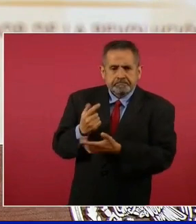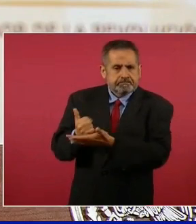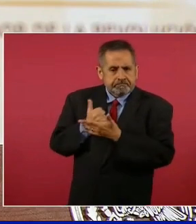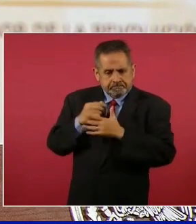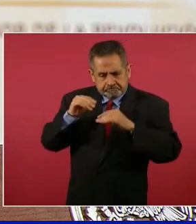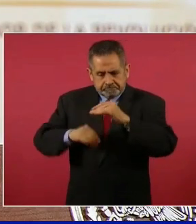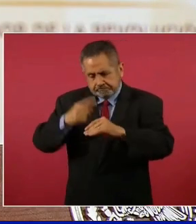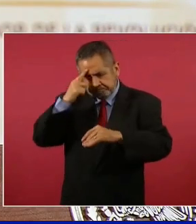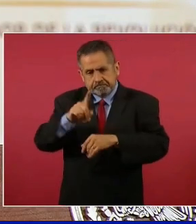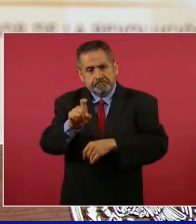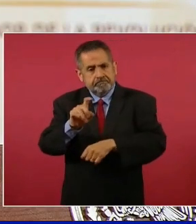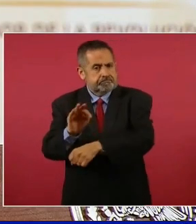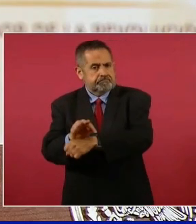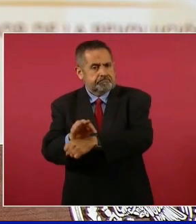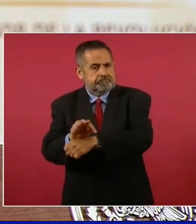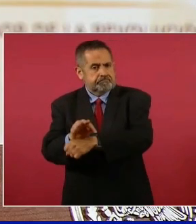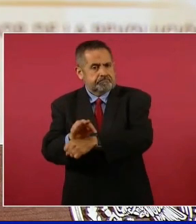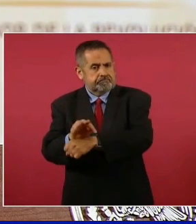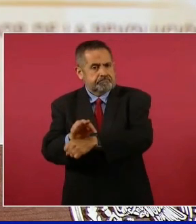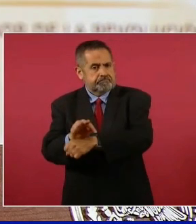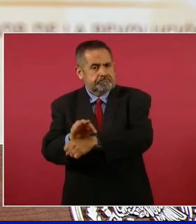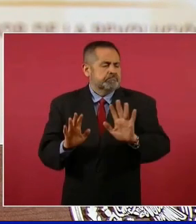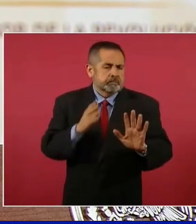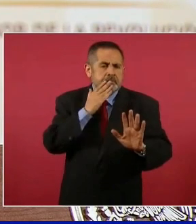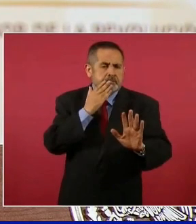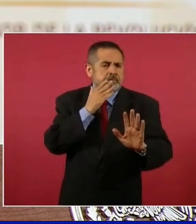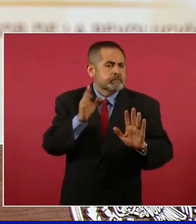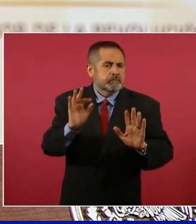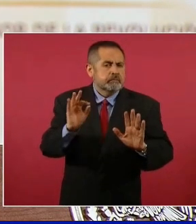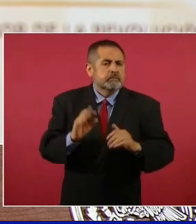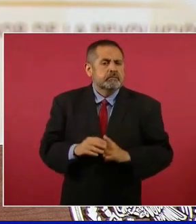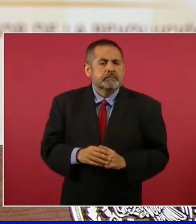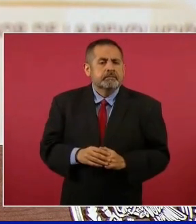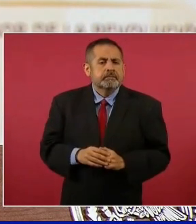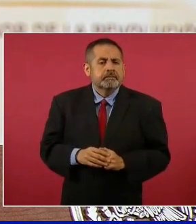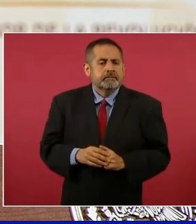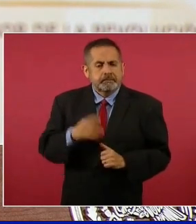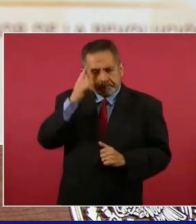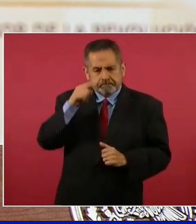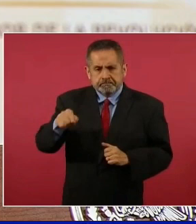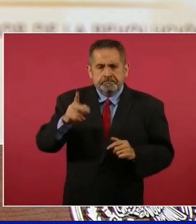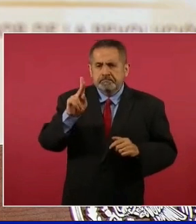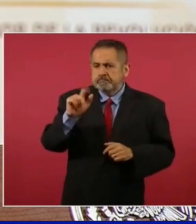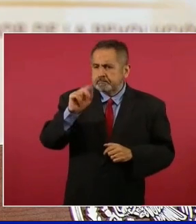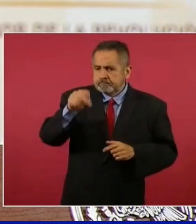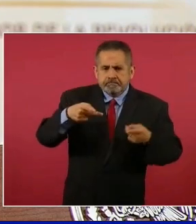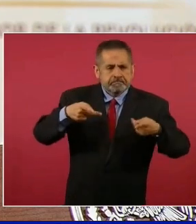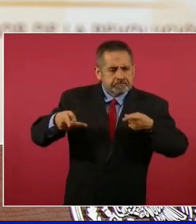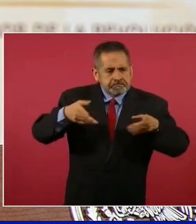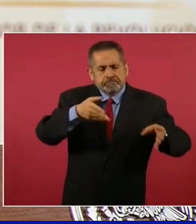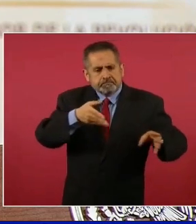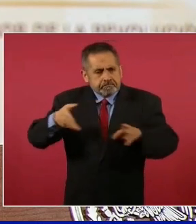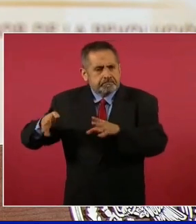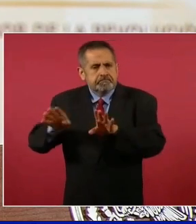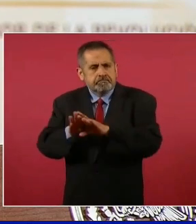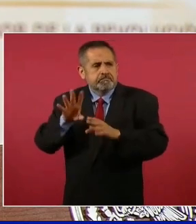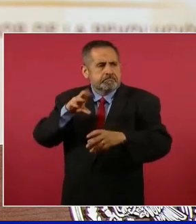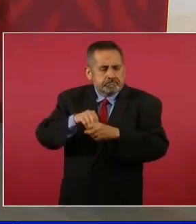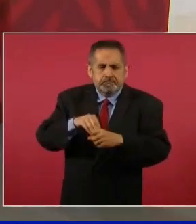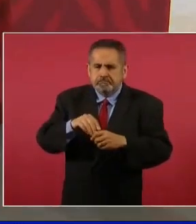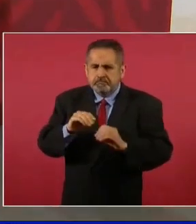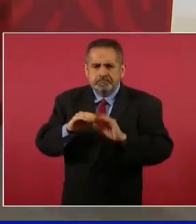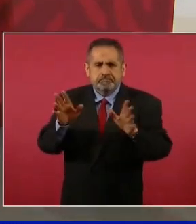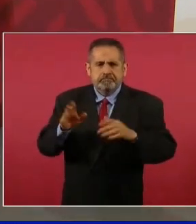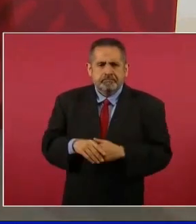para que… que haya planeación, que no haya